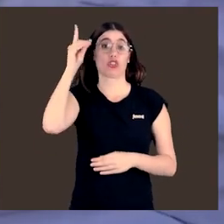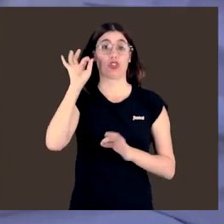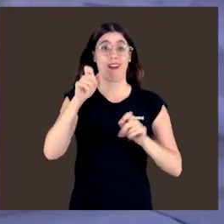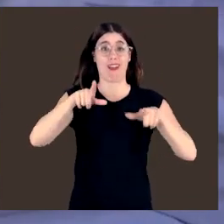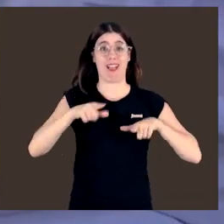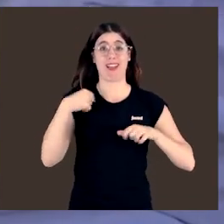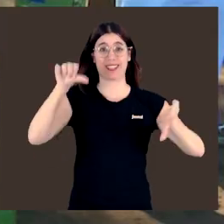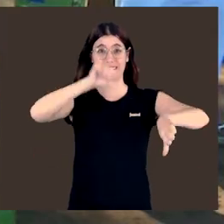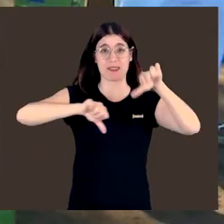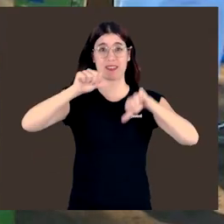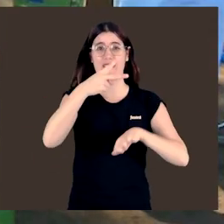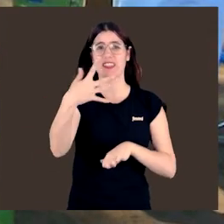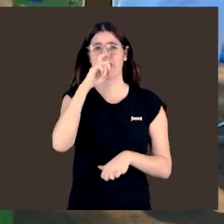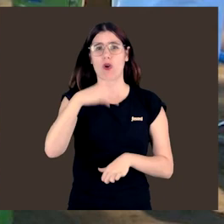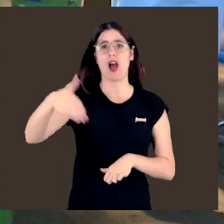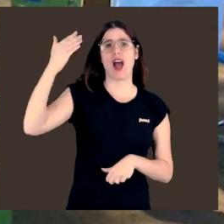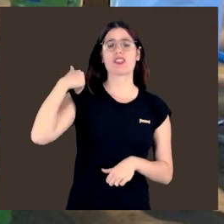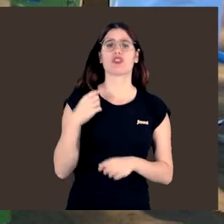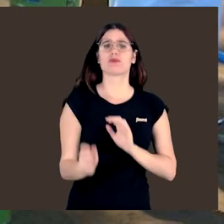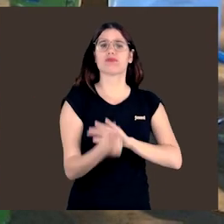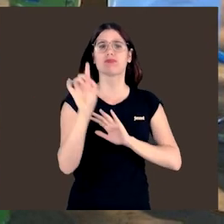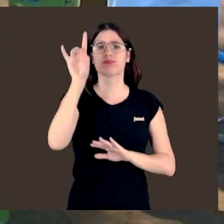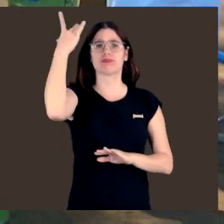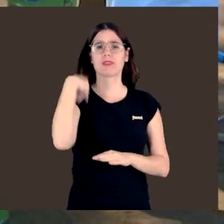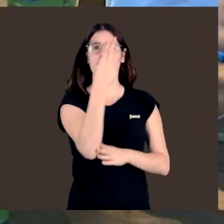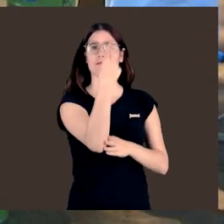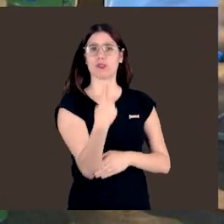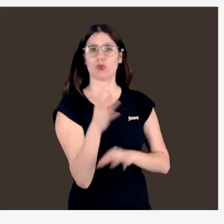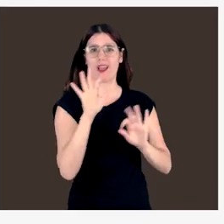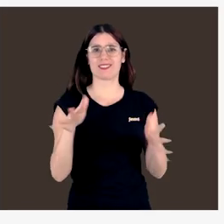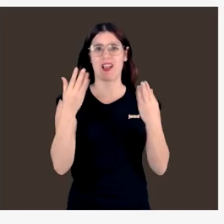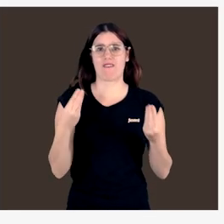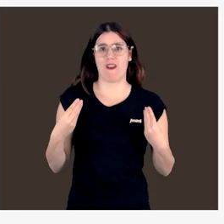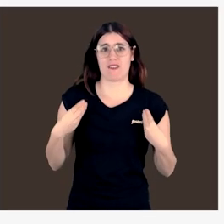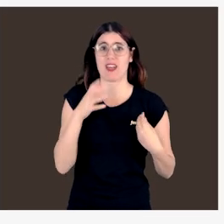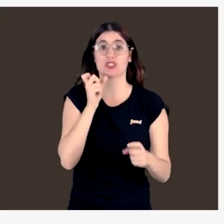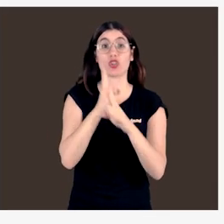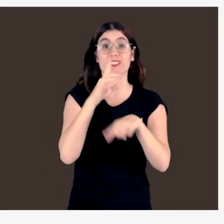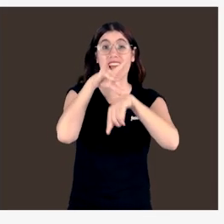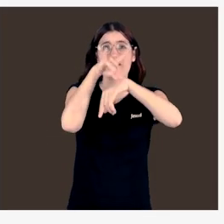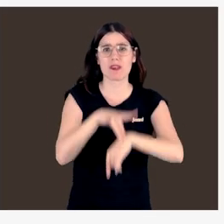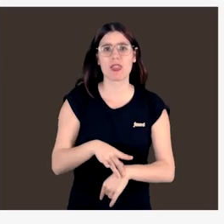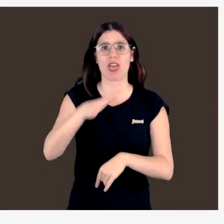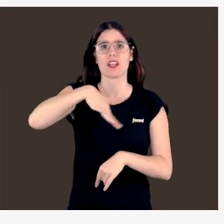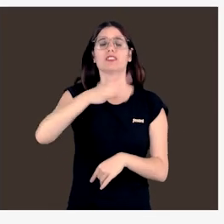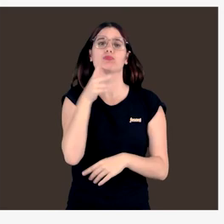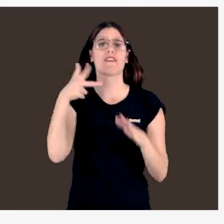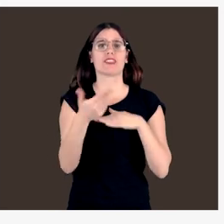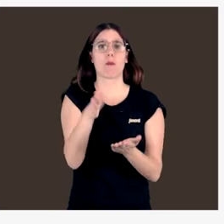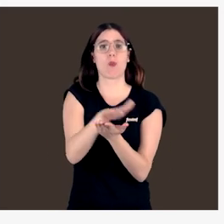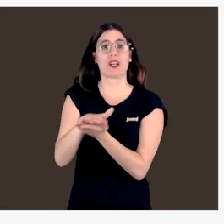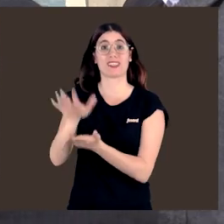invento que ha contribuido a luchar contra el mal de Chagas o la malaria, entre otras enfermedades, evitando muchas muertes en las zonas más